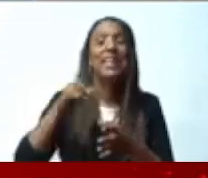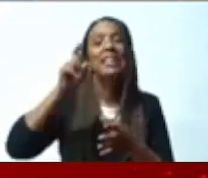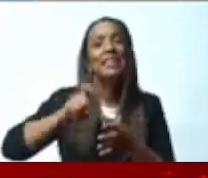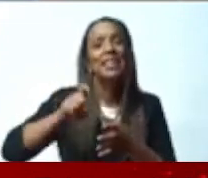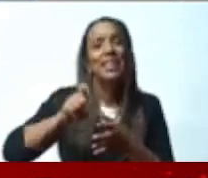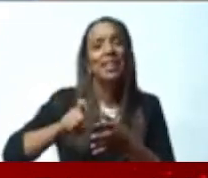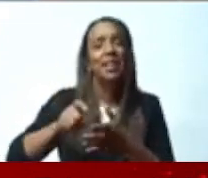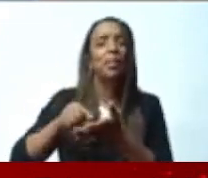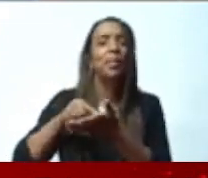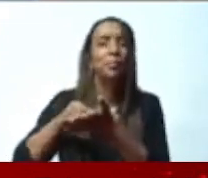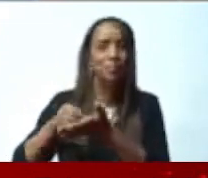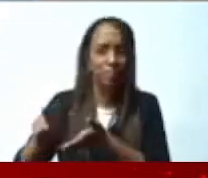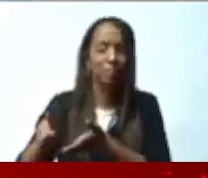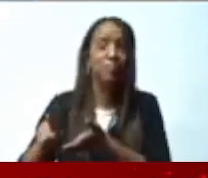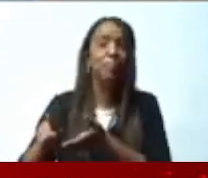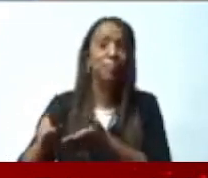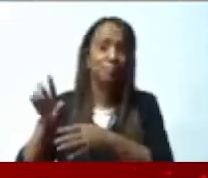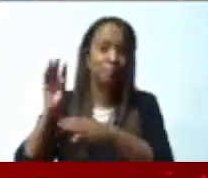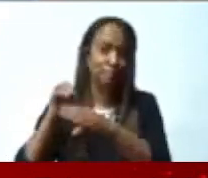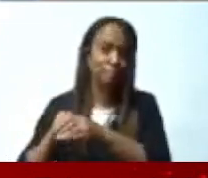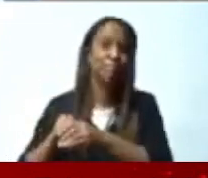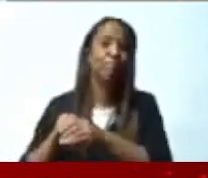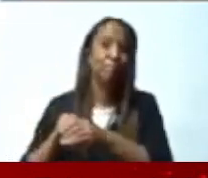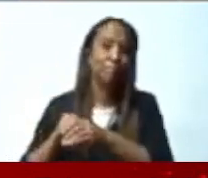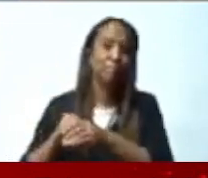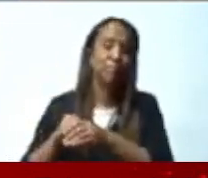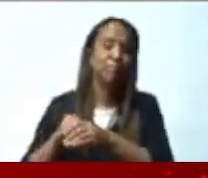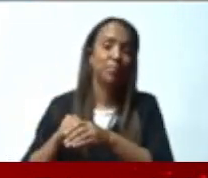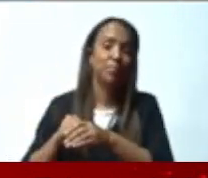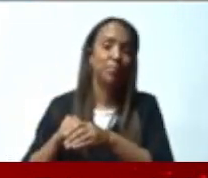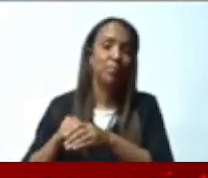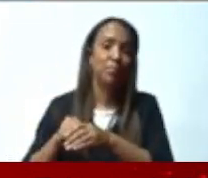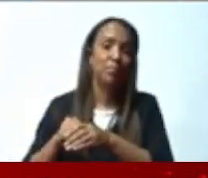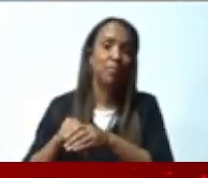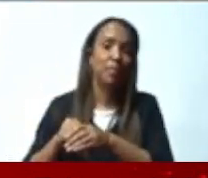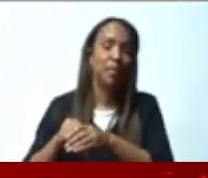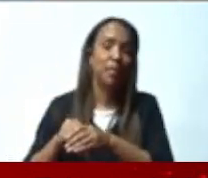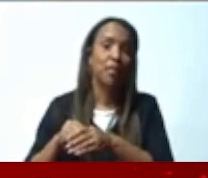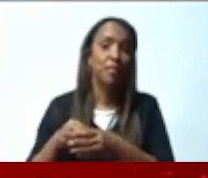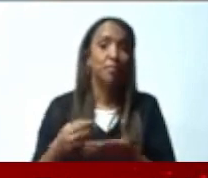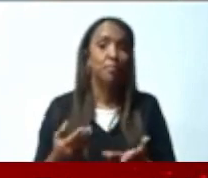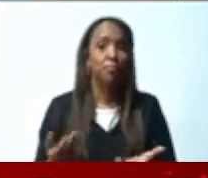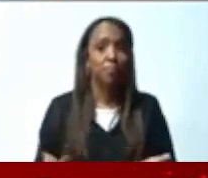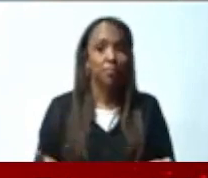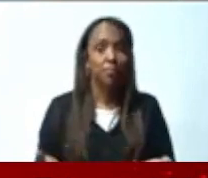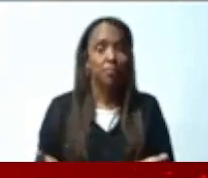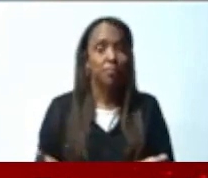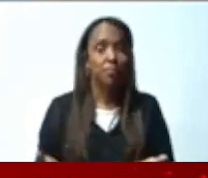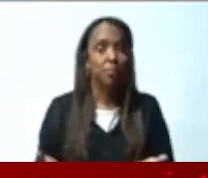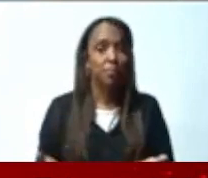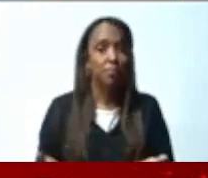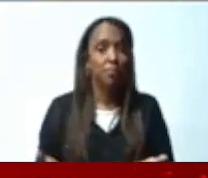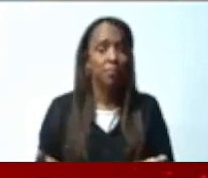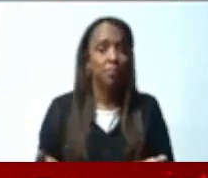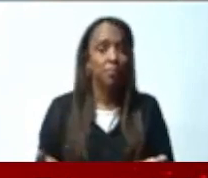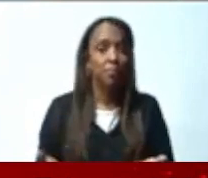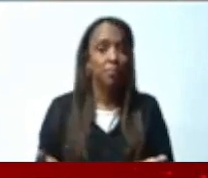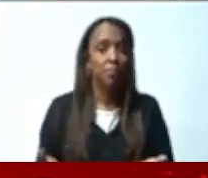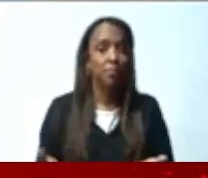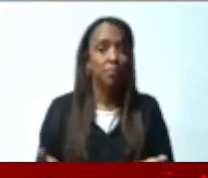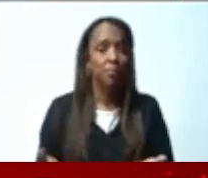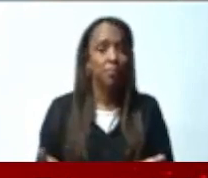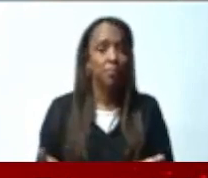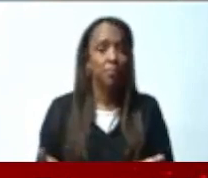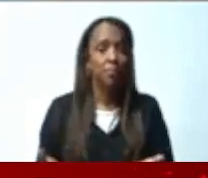Y la República Dominicana está cogiendo un camino en